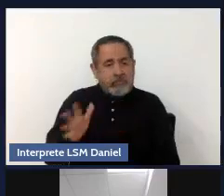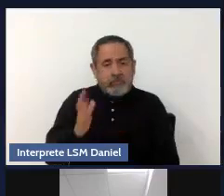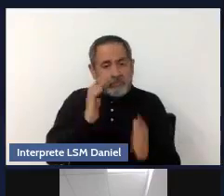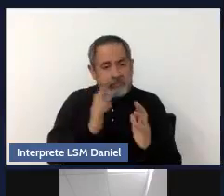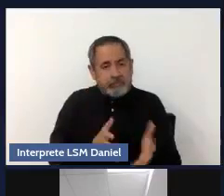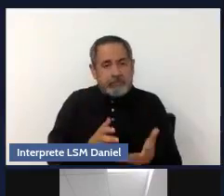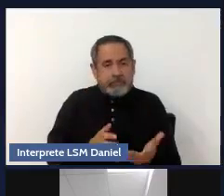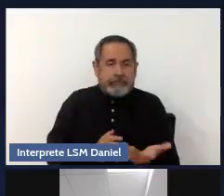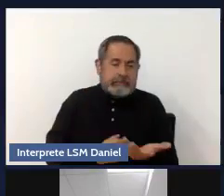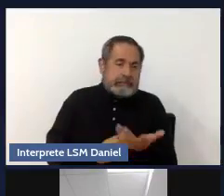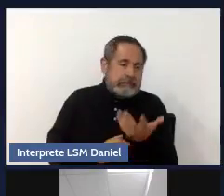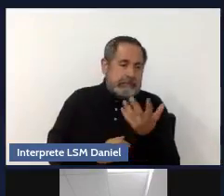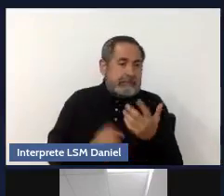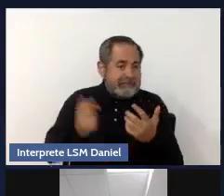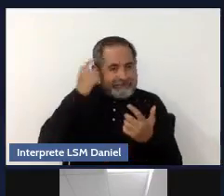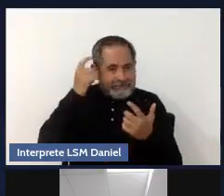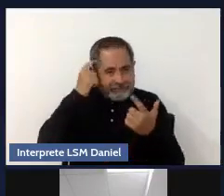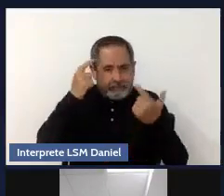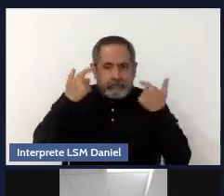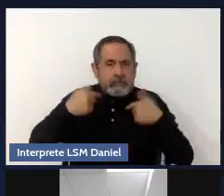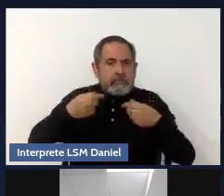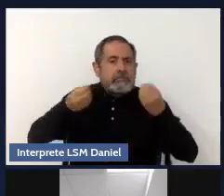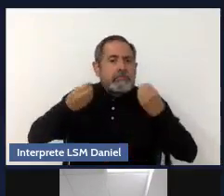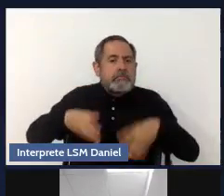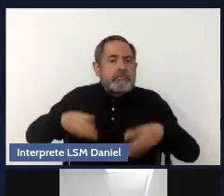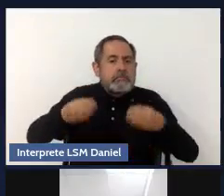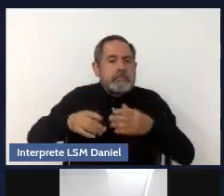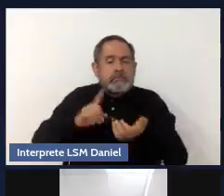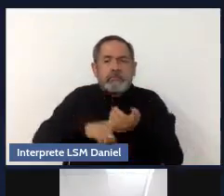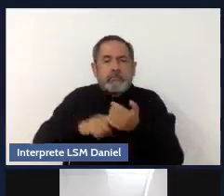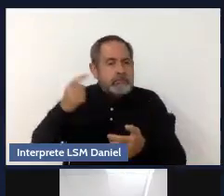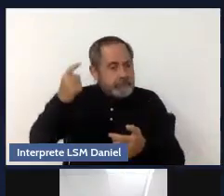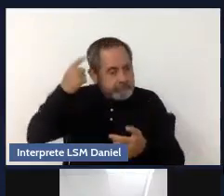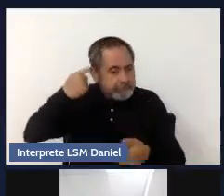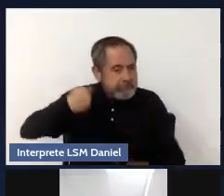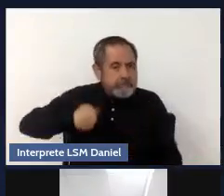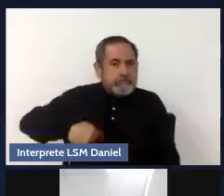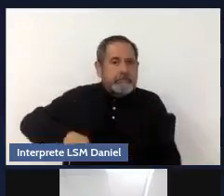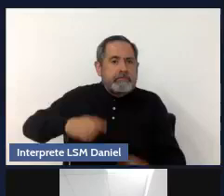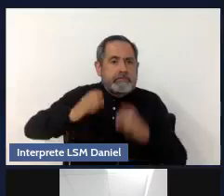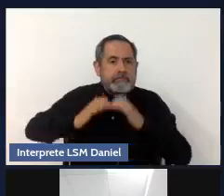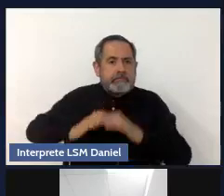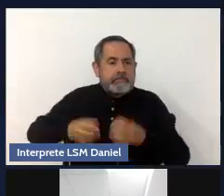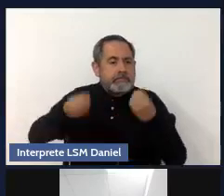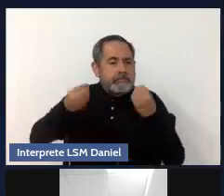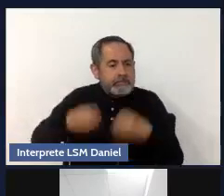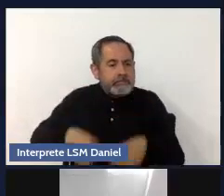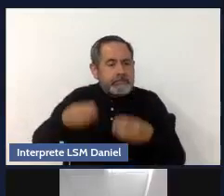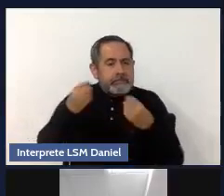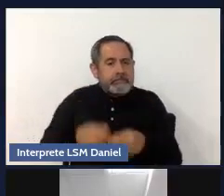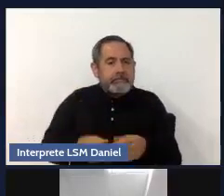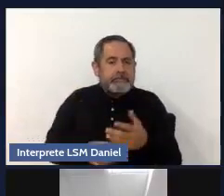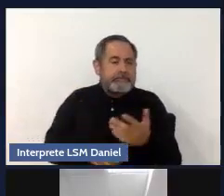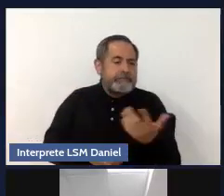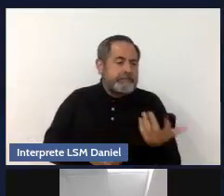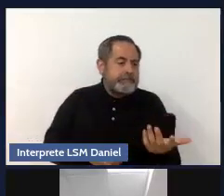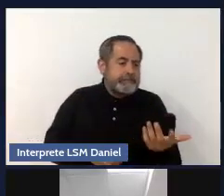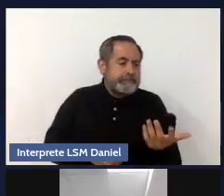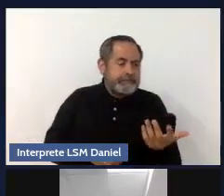funciones, pues, se van minando, Van disminuyendo y esto, pues, se va